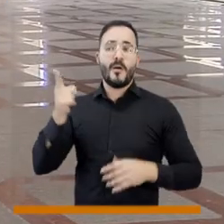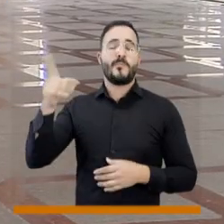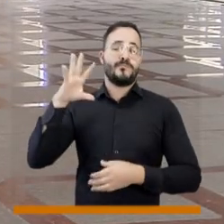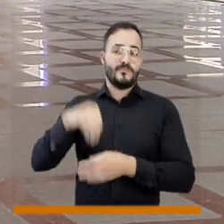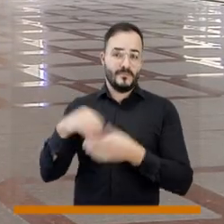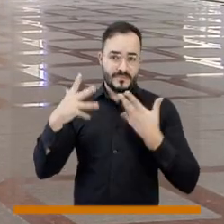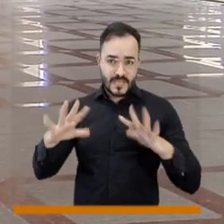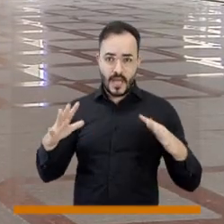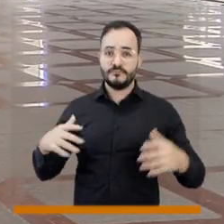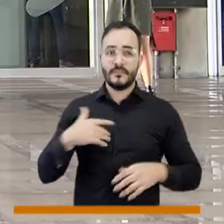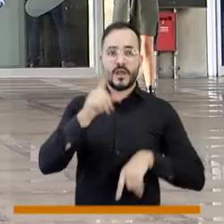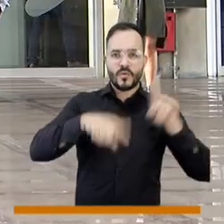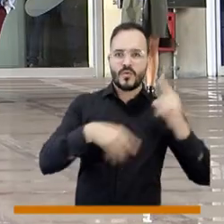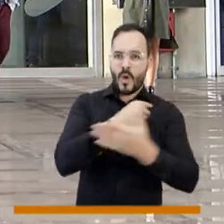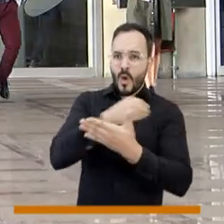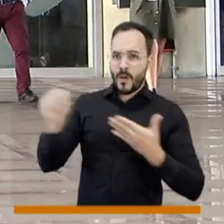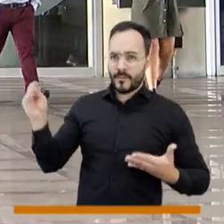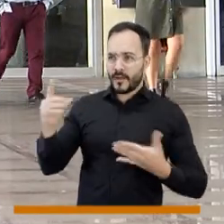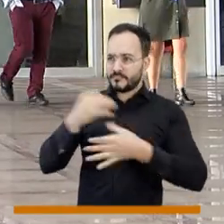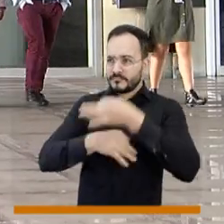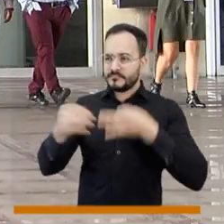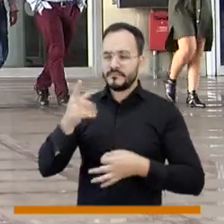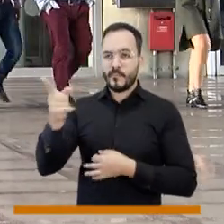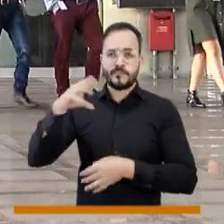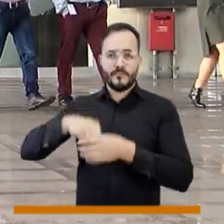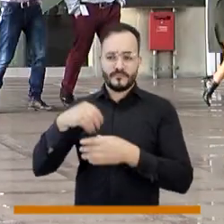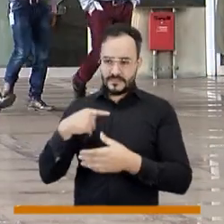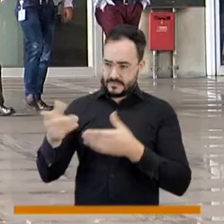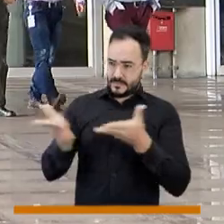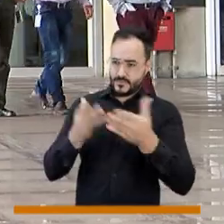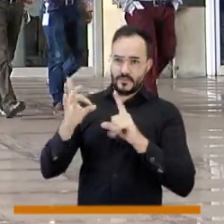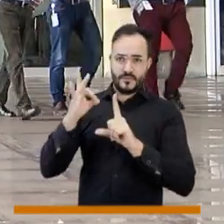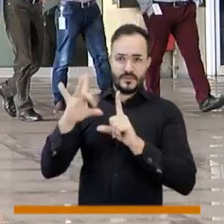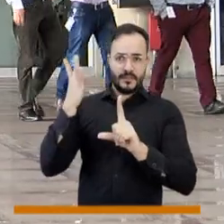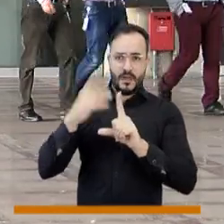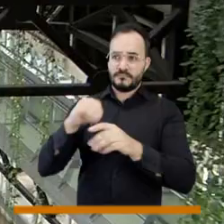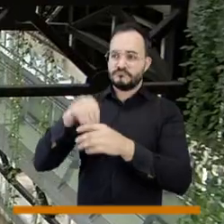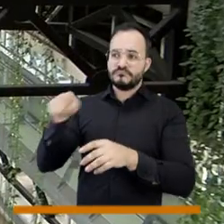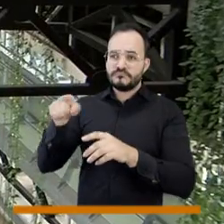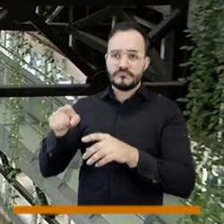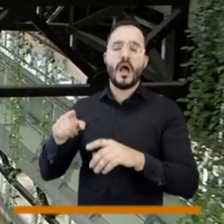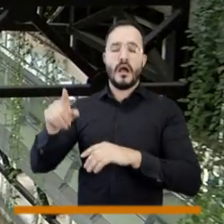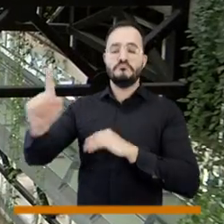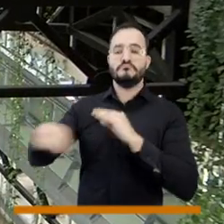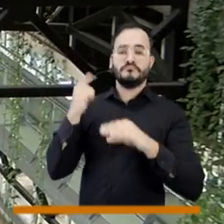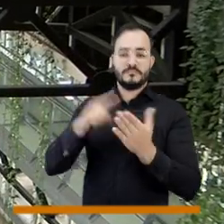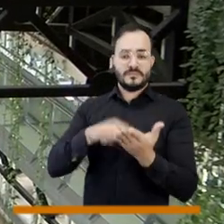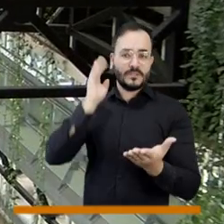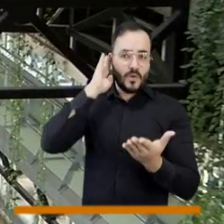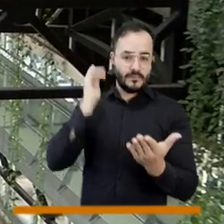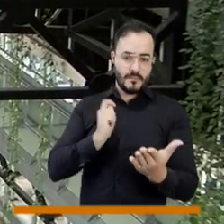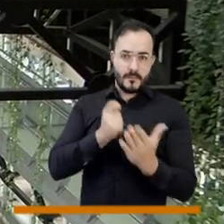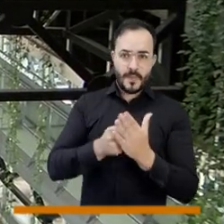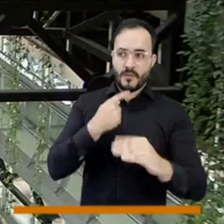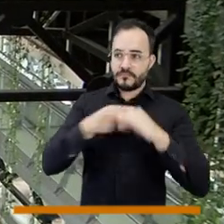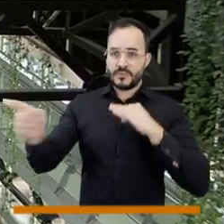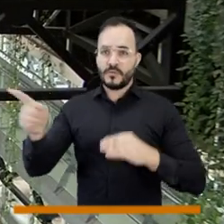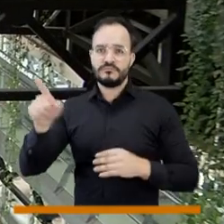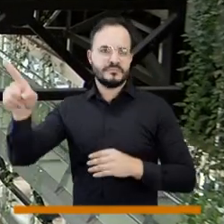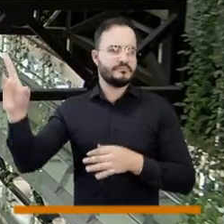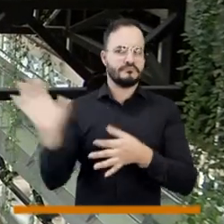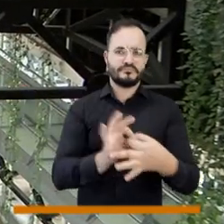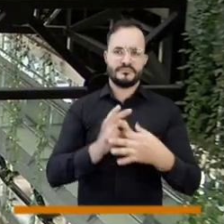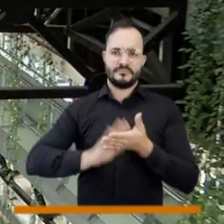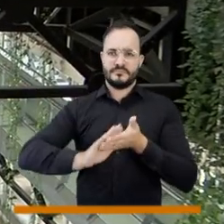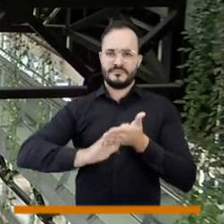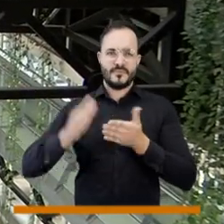que es ya, alguien, ya no le compró energía a EPM, sino que se la compró una empresa que se llama Neu, donde ellos me mandan la factura al celular y yo